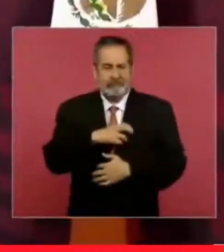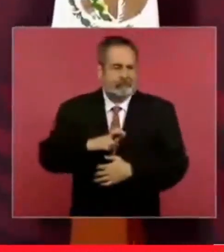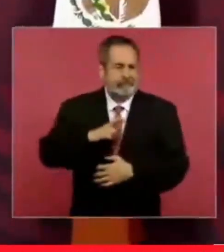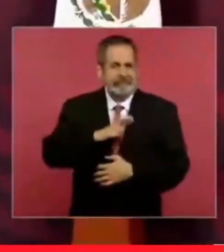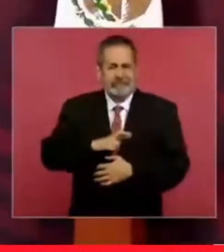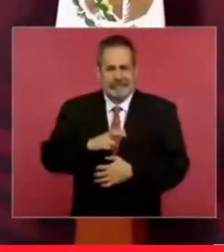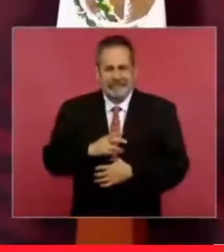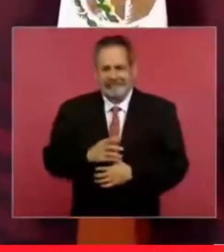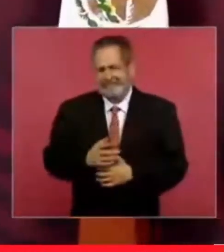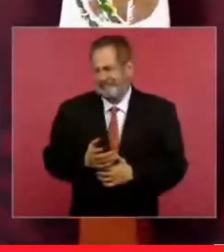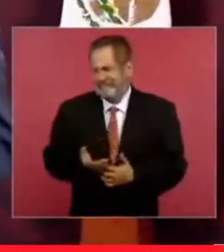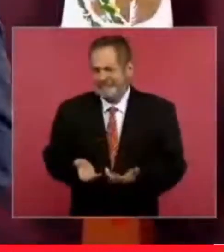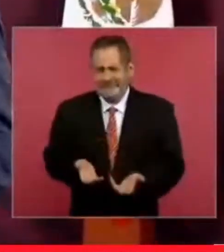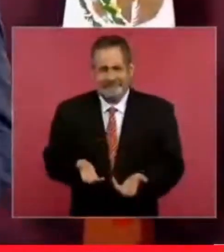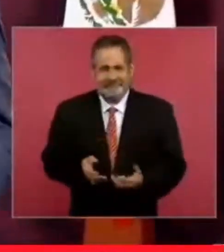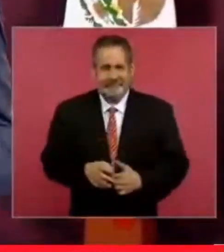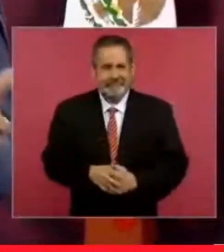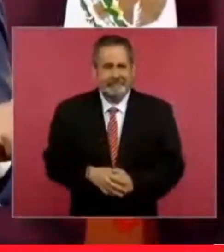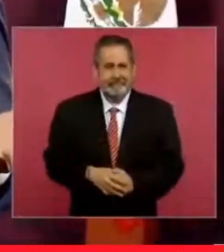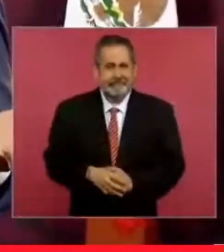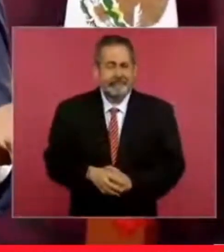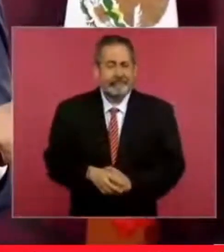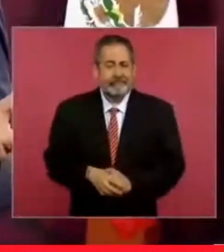no es este